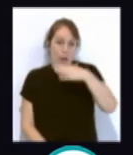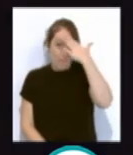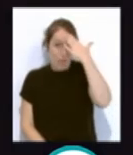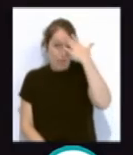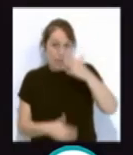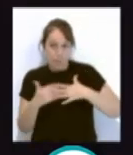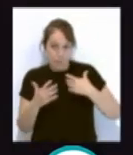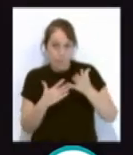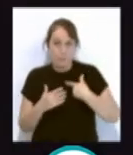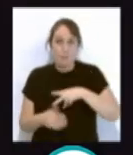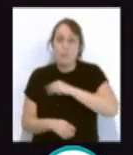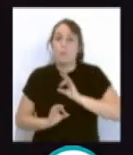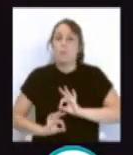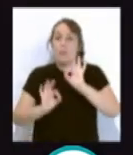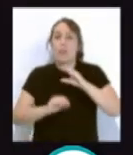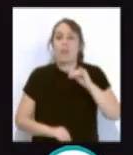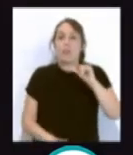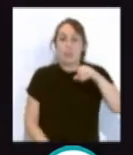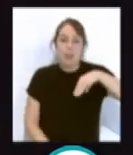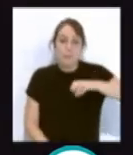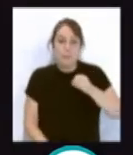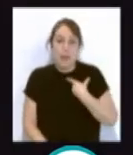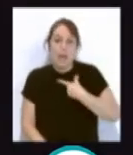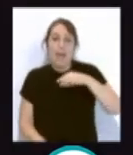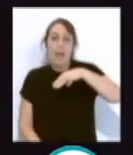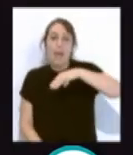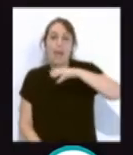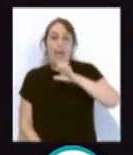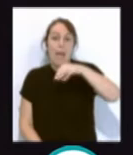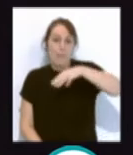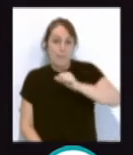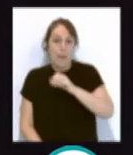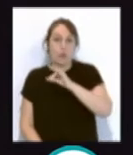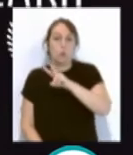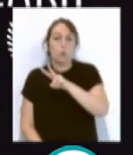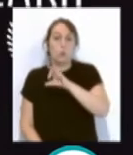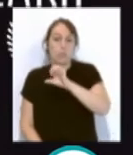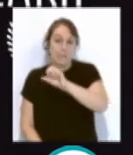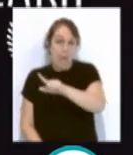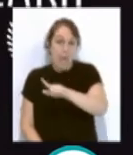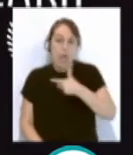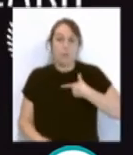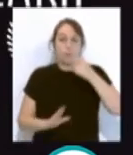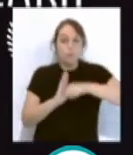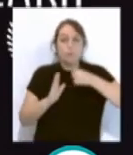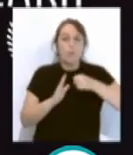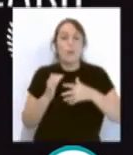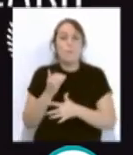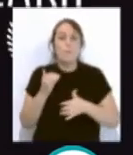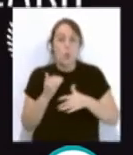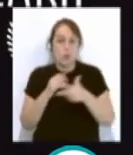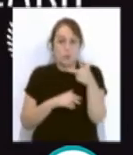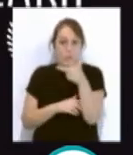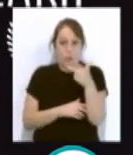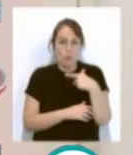del festival, el premio CIMA va a parar a manos de Emma Tusserl, autora del largometraje Video Blues, y el premio DOGMA va este año